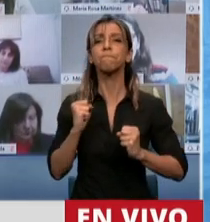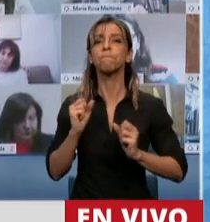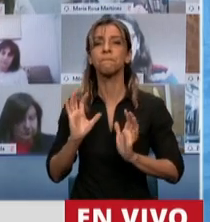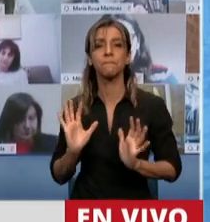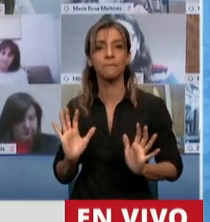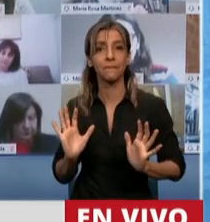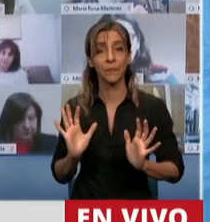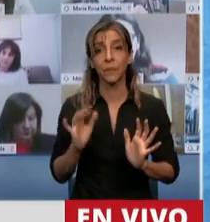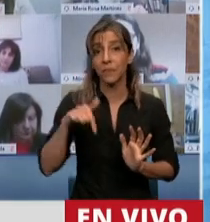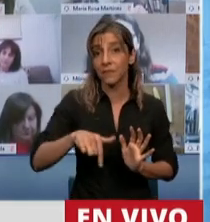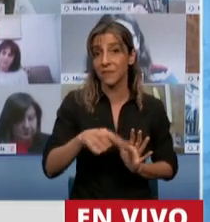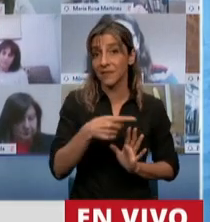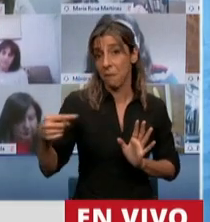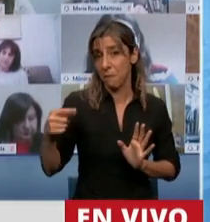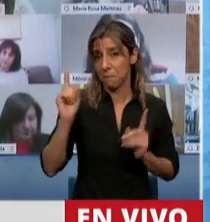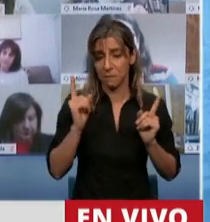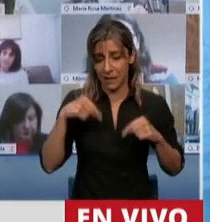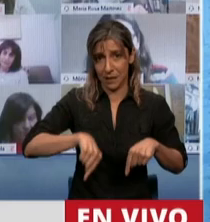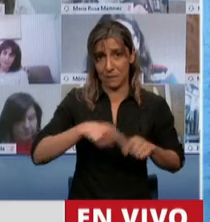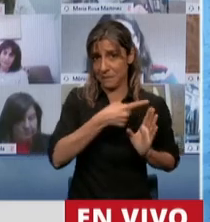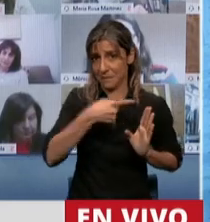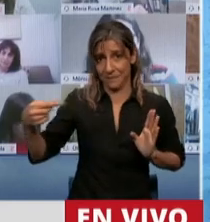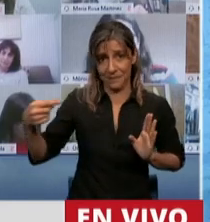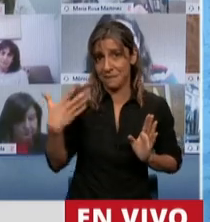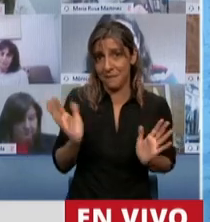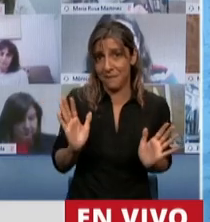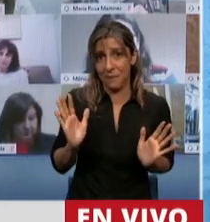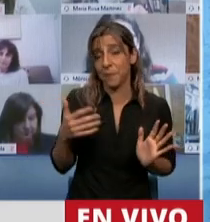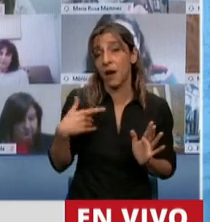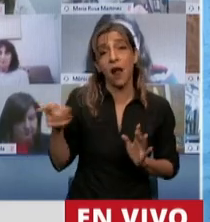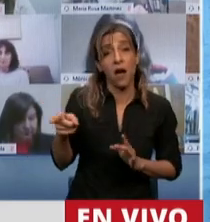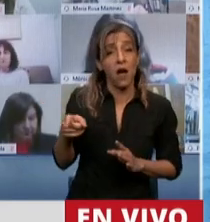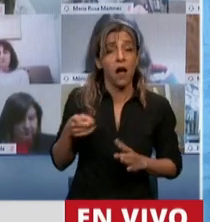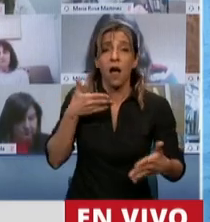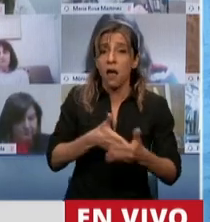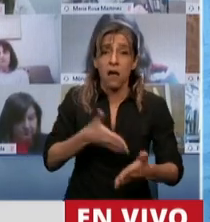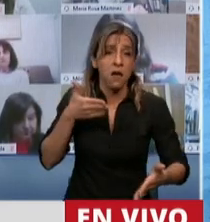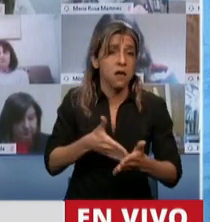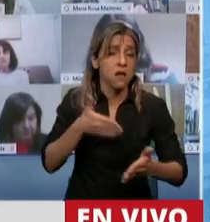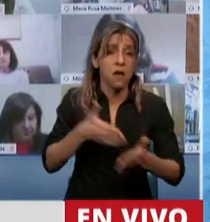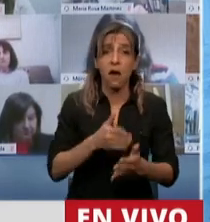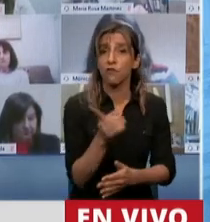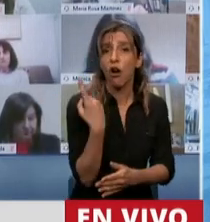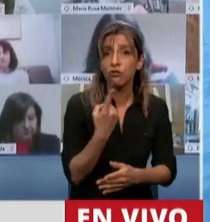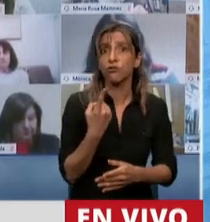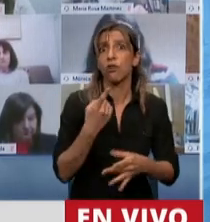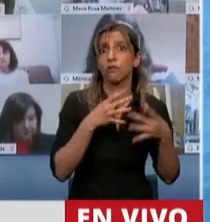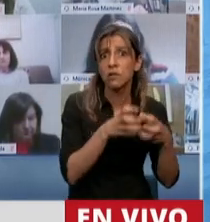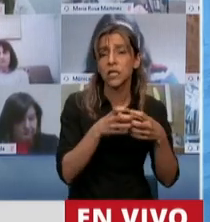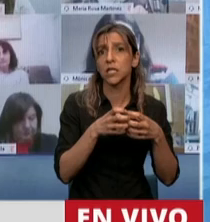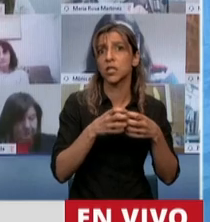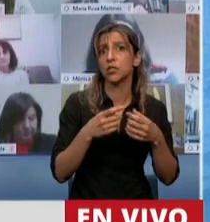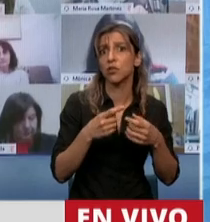esta misma semana en la que ellos están intentando ponerle palos en la rueda del Parlamento, la sociedad argentina en el medio de la